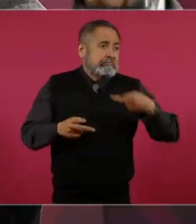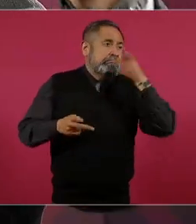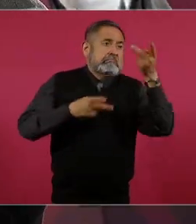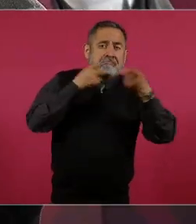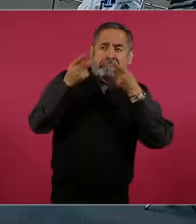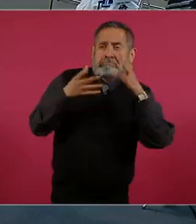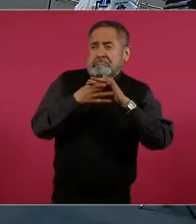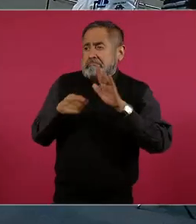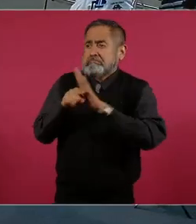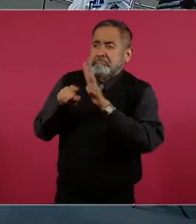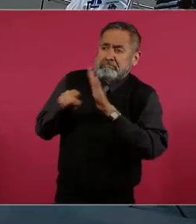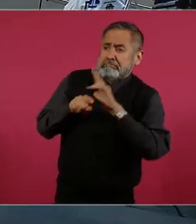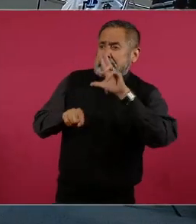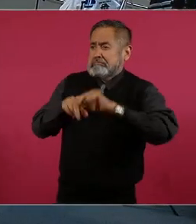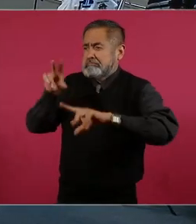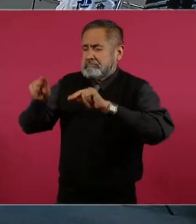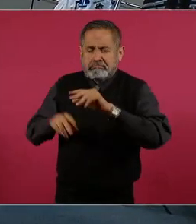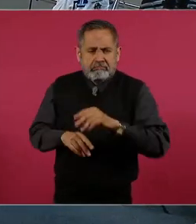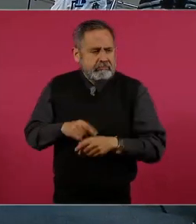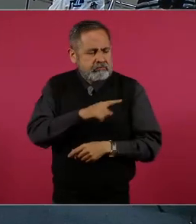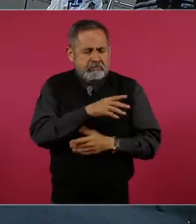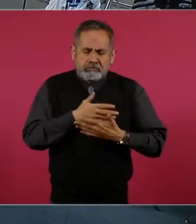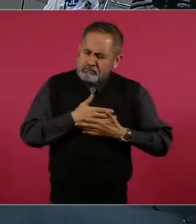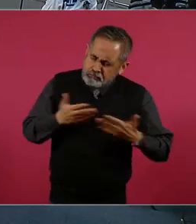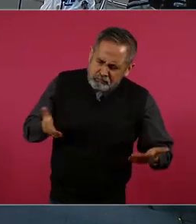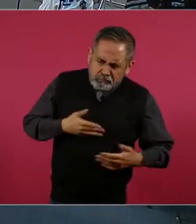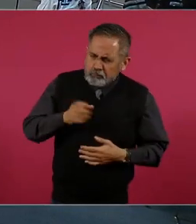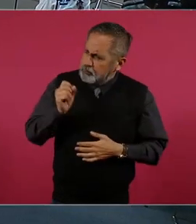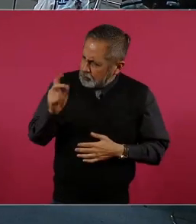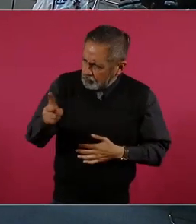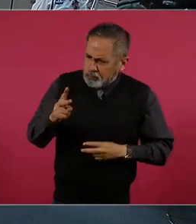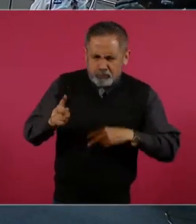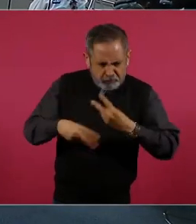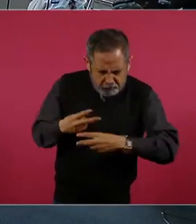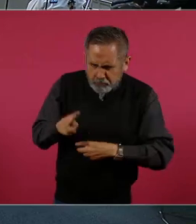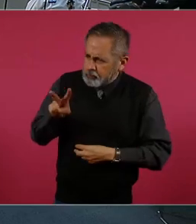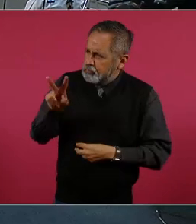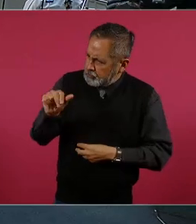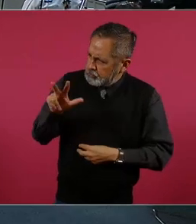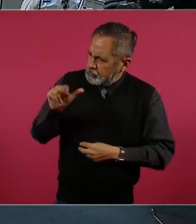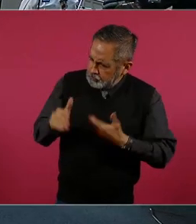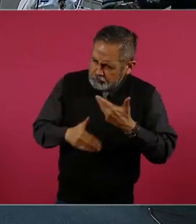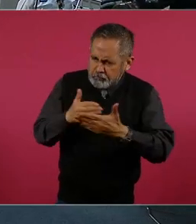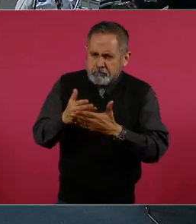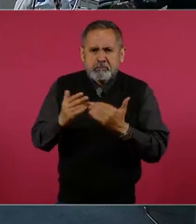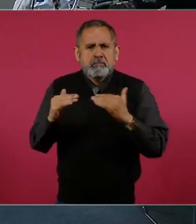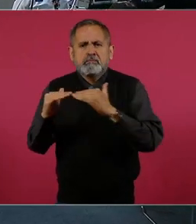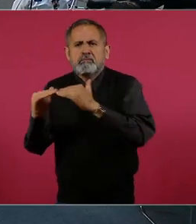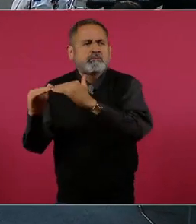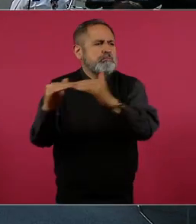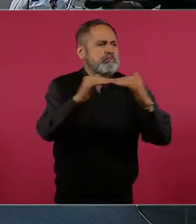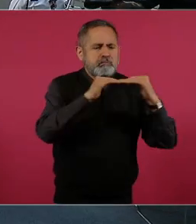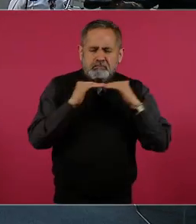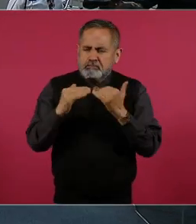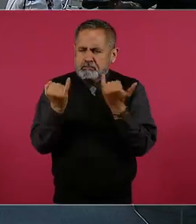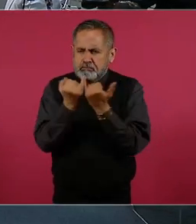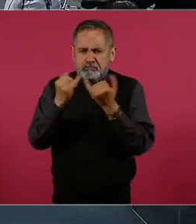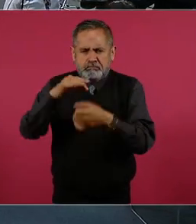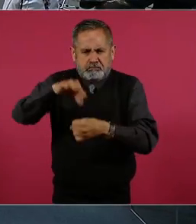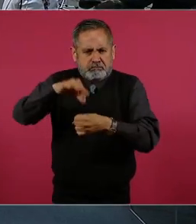oponiéndose, deberían de estar planteando, vamos, vamos a la democracia, no le tengamos miedo